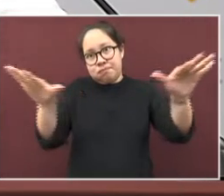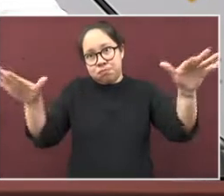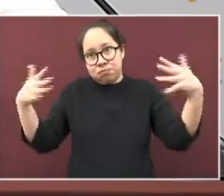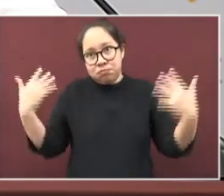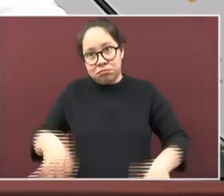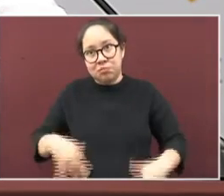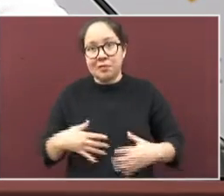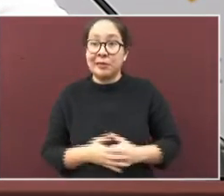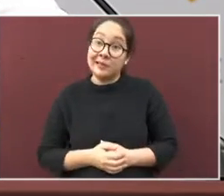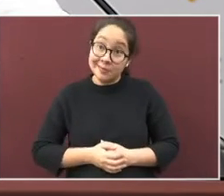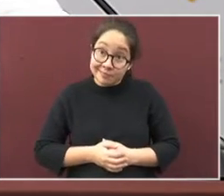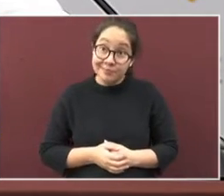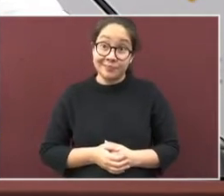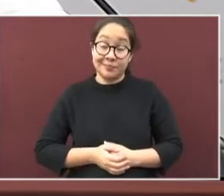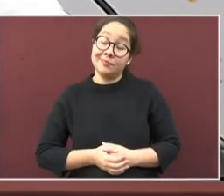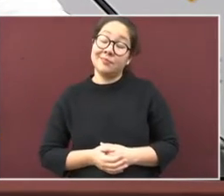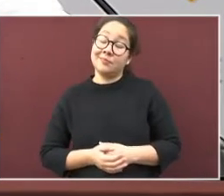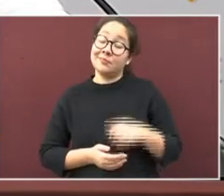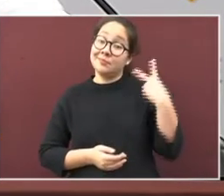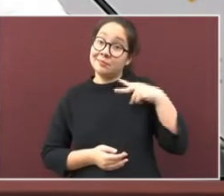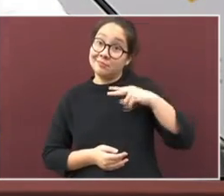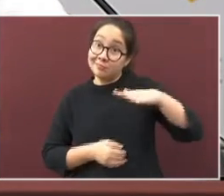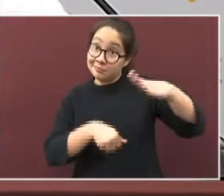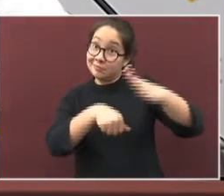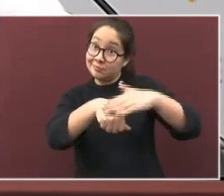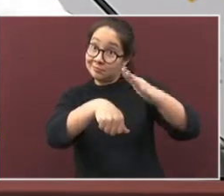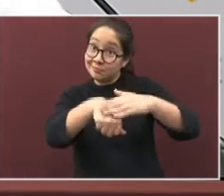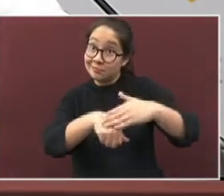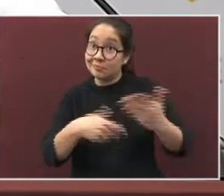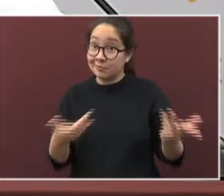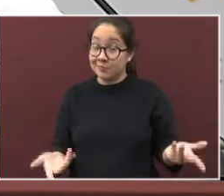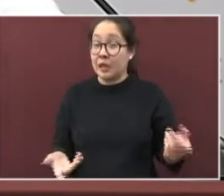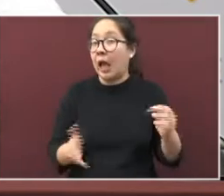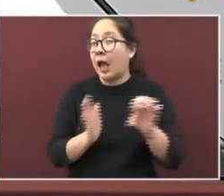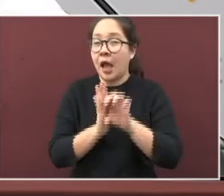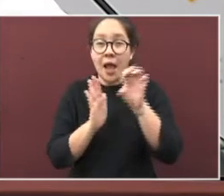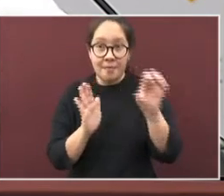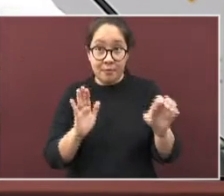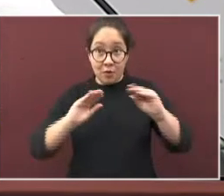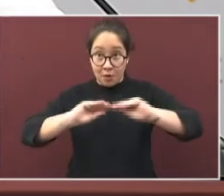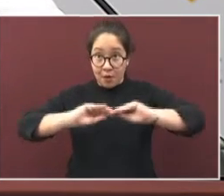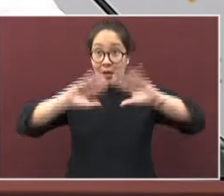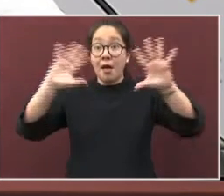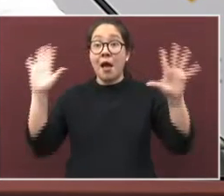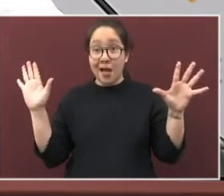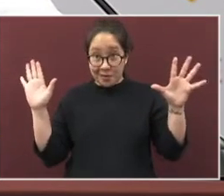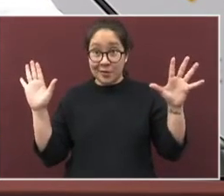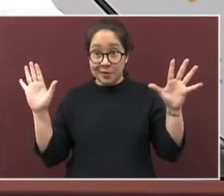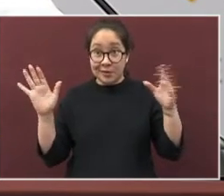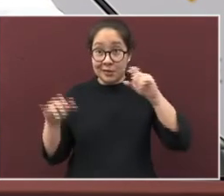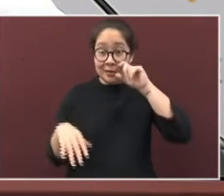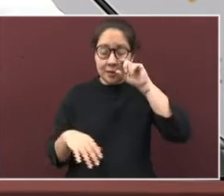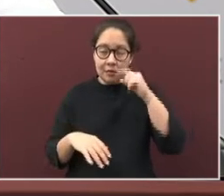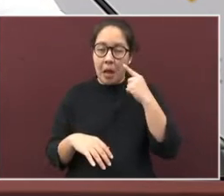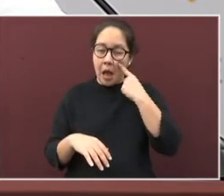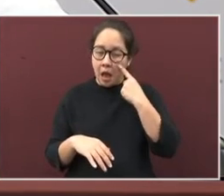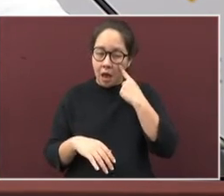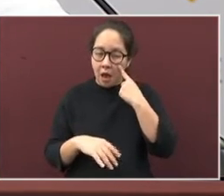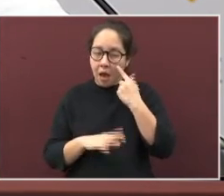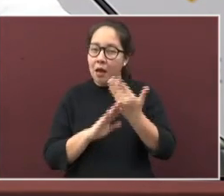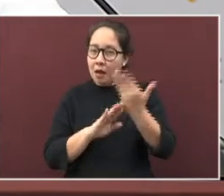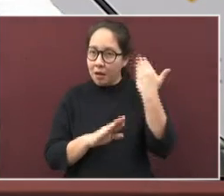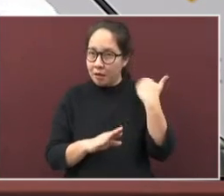ciudades. Familia Veracruzana, miren ustedes, un ejemplo claro y recurrente de los contagios.